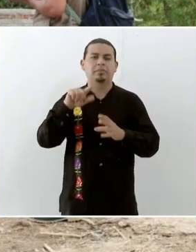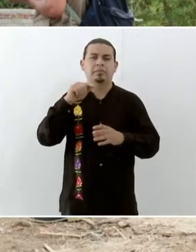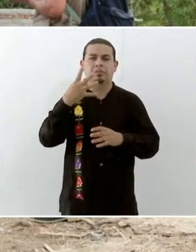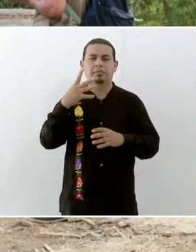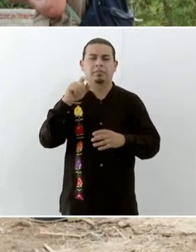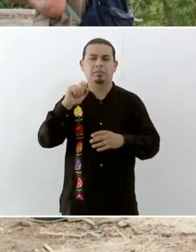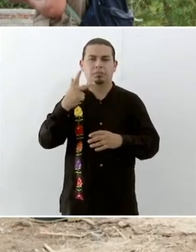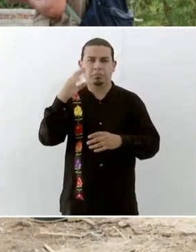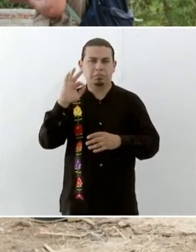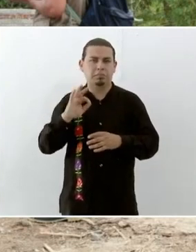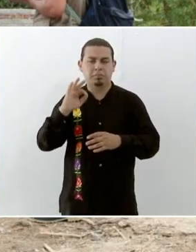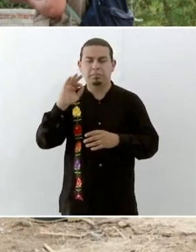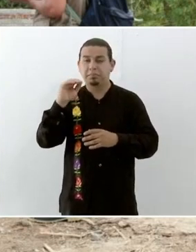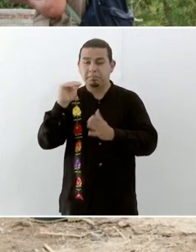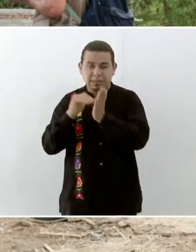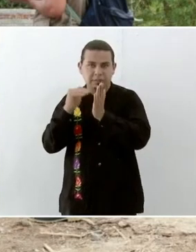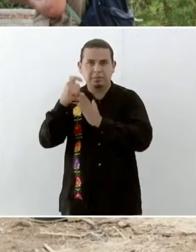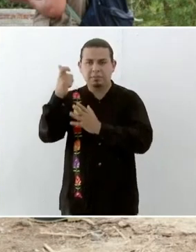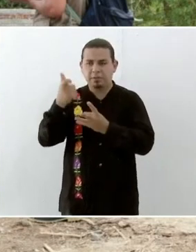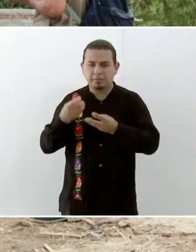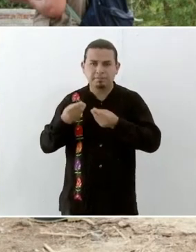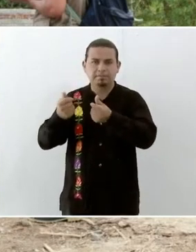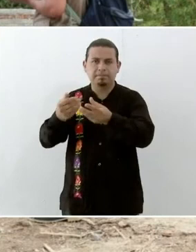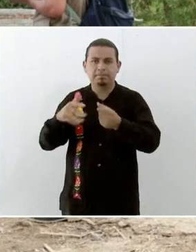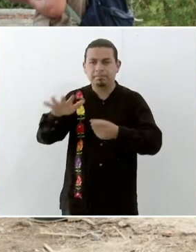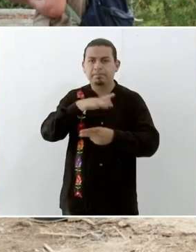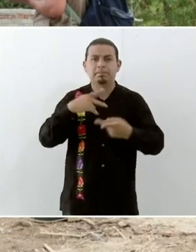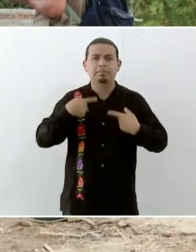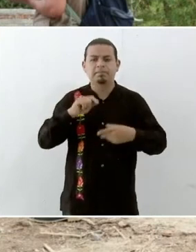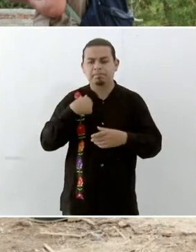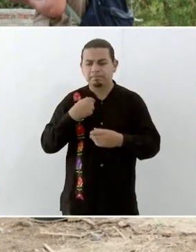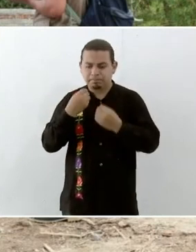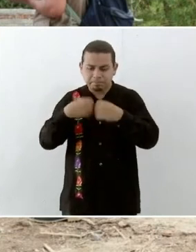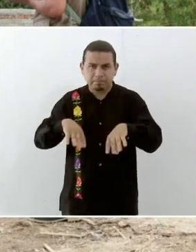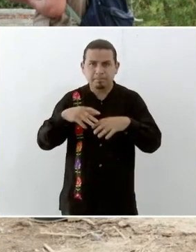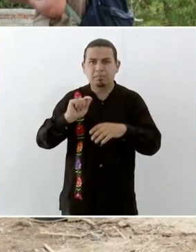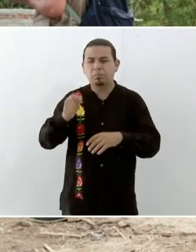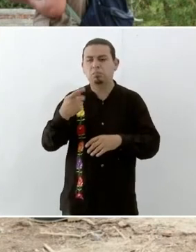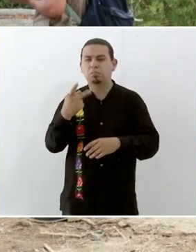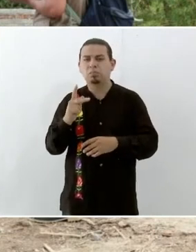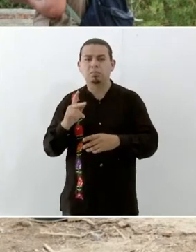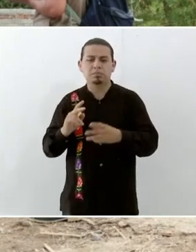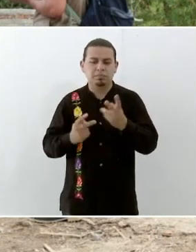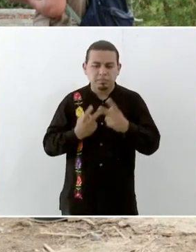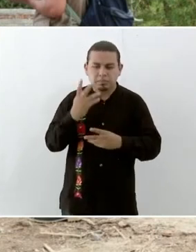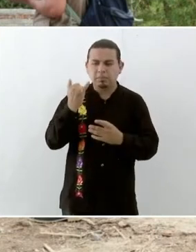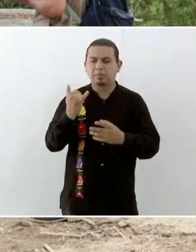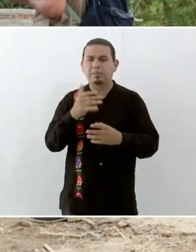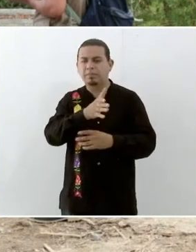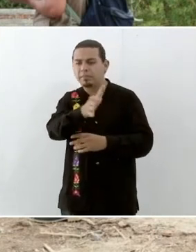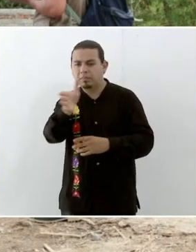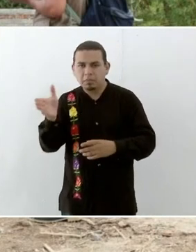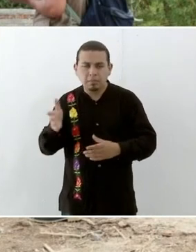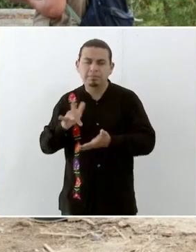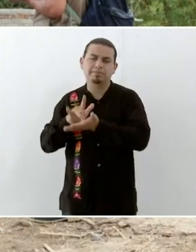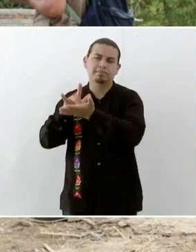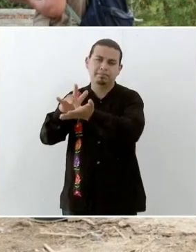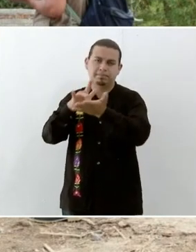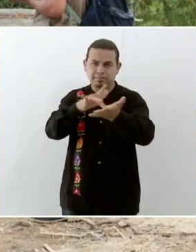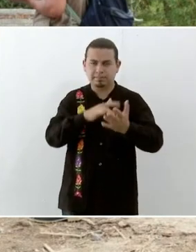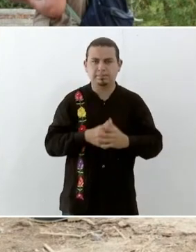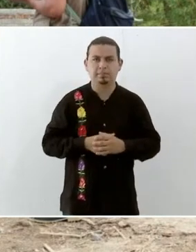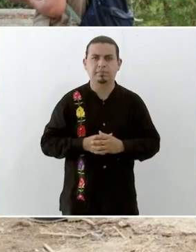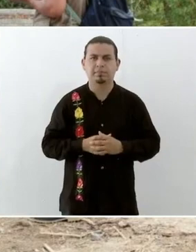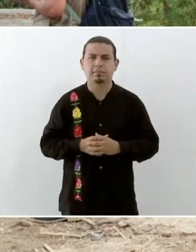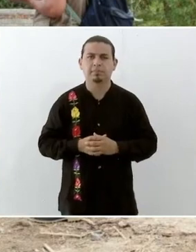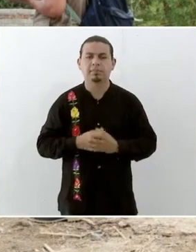millones de pesos para quienes manifestaron tener esta afectación respecto al ganado. Adelante. En